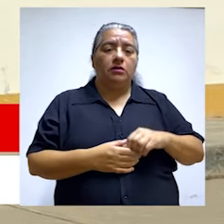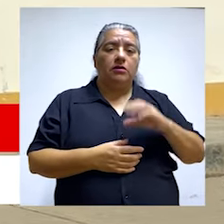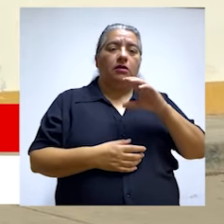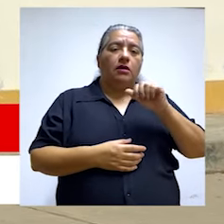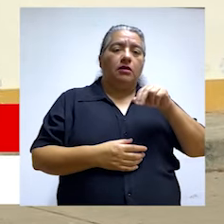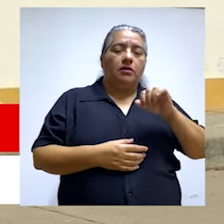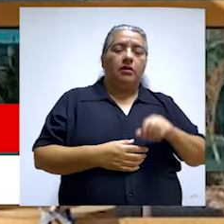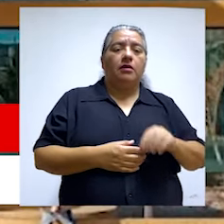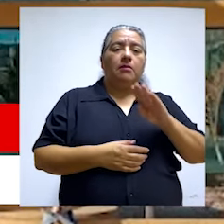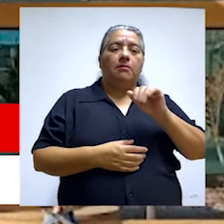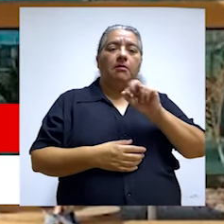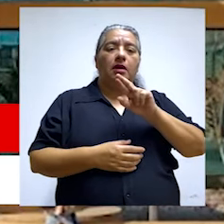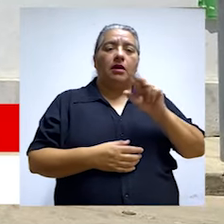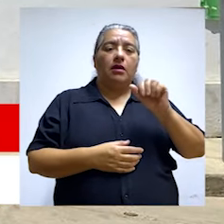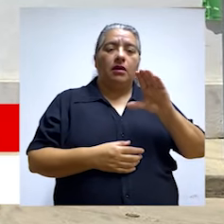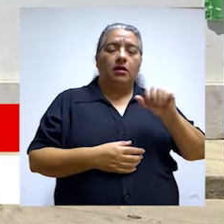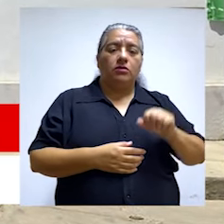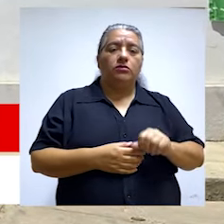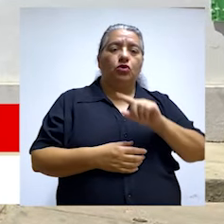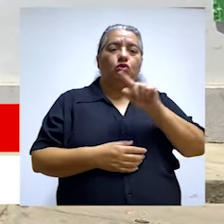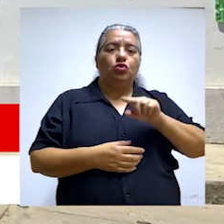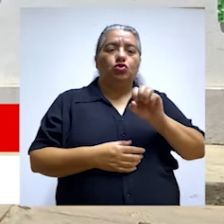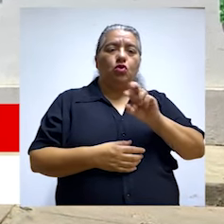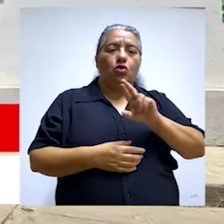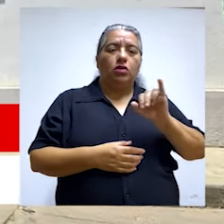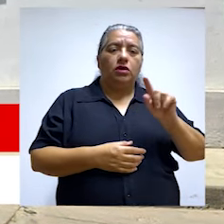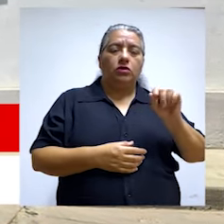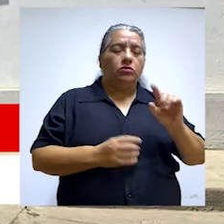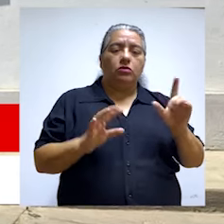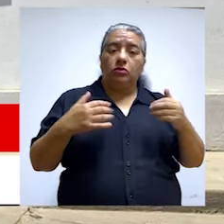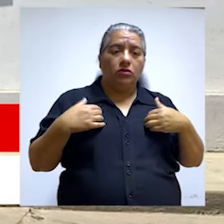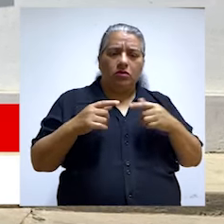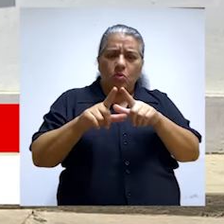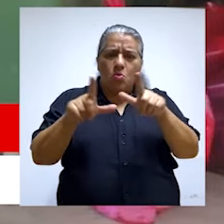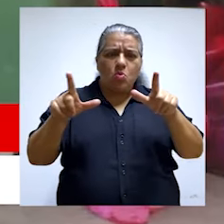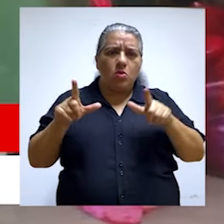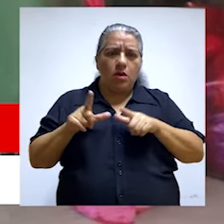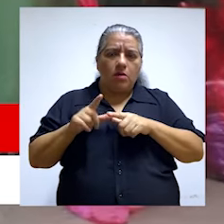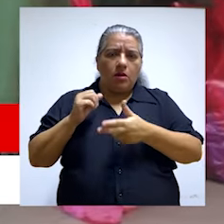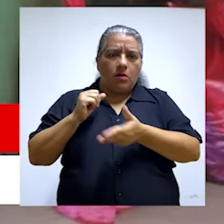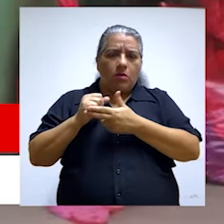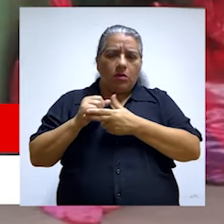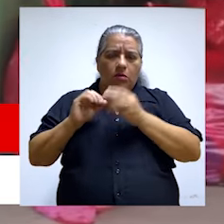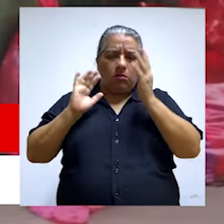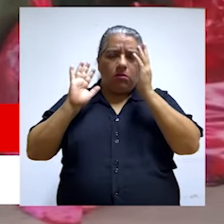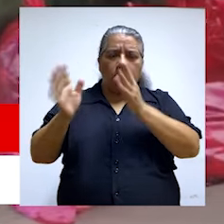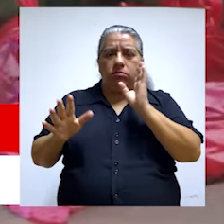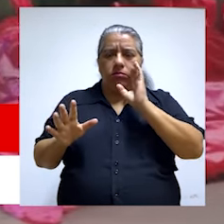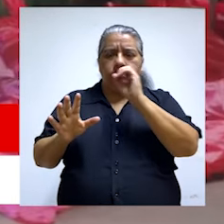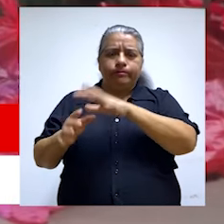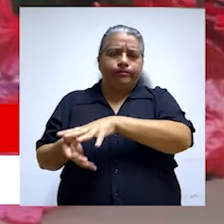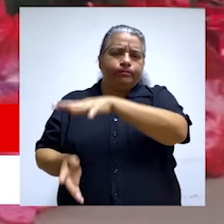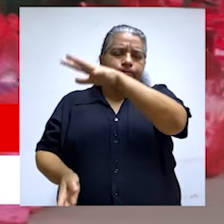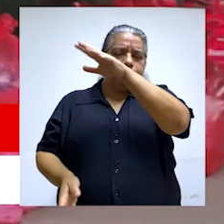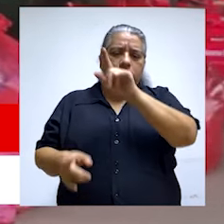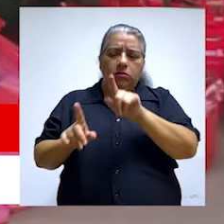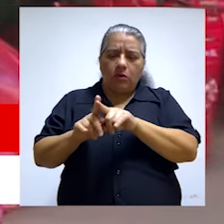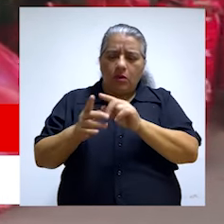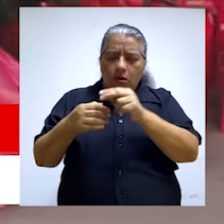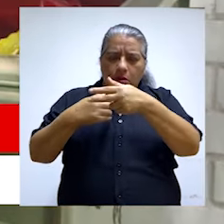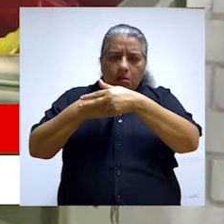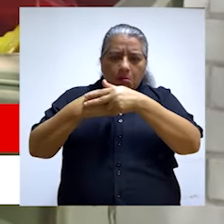barrancos, cañaveral y zorritos. Estos locales no tienen un ambiente exclusivo para almacén de residuos sólidos, no están